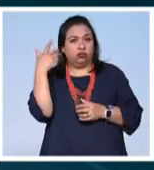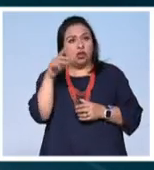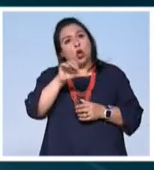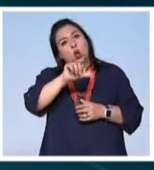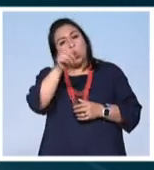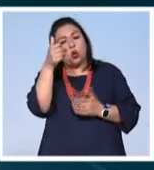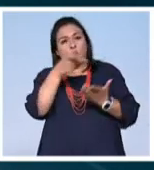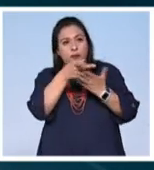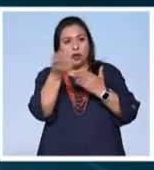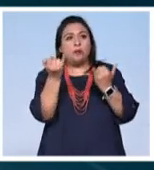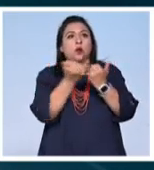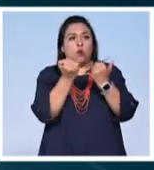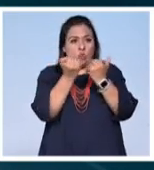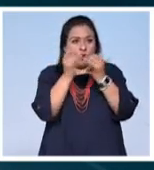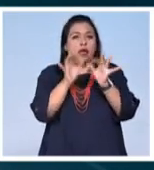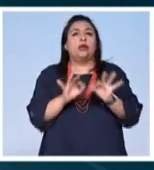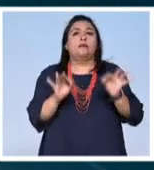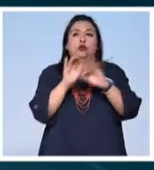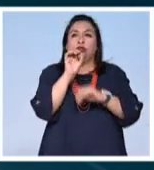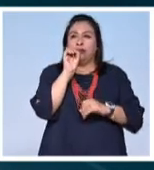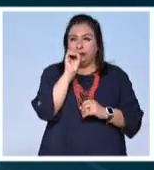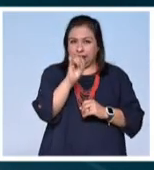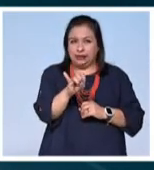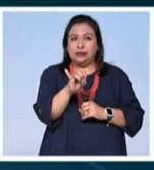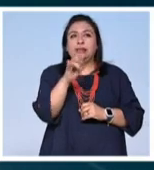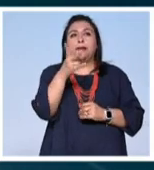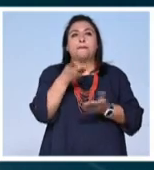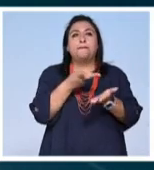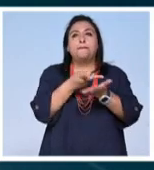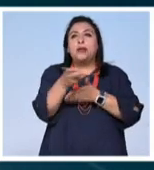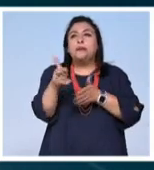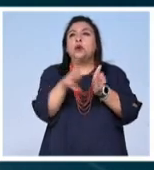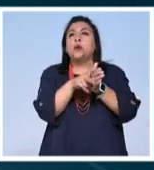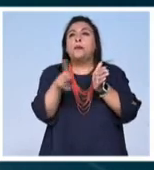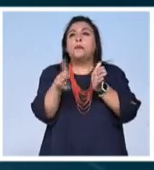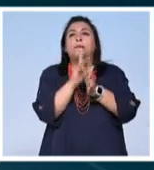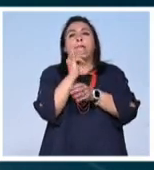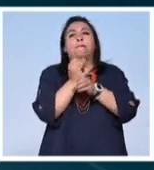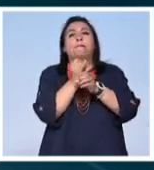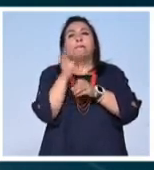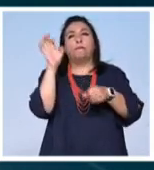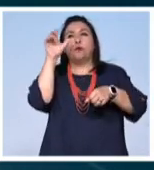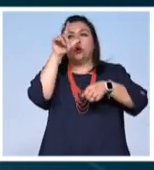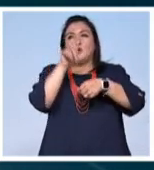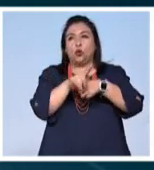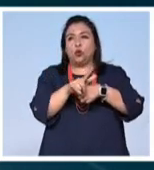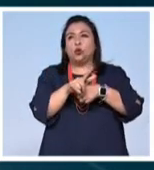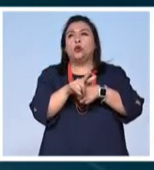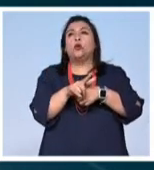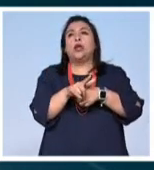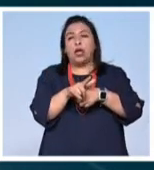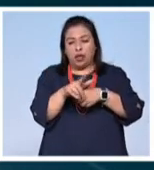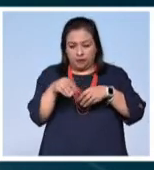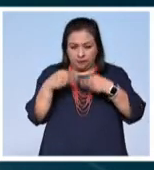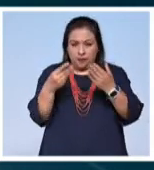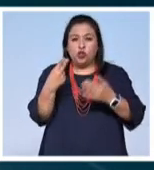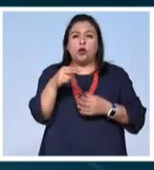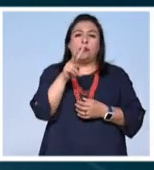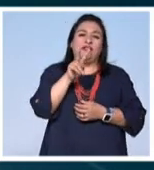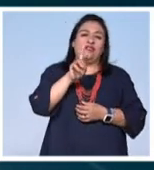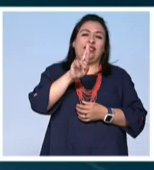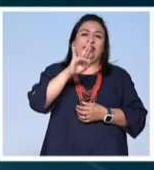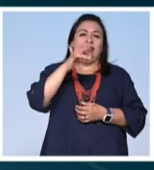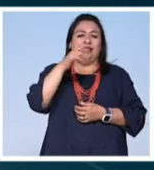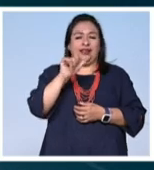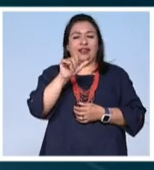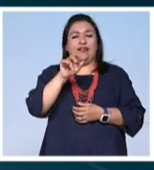premio que también es muy importante, el premio de periodismo cultural. A Virginia Bautista. se entrega a Virginia Bautista, que ustedes